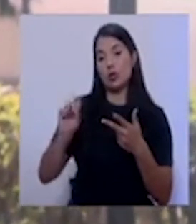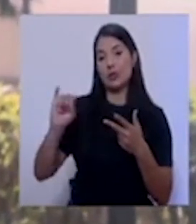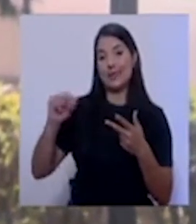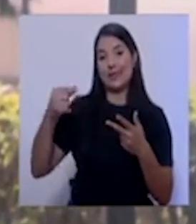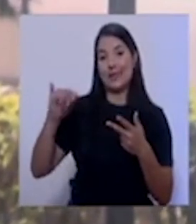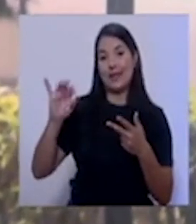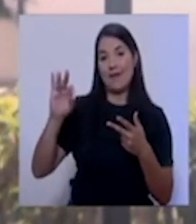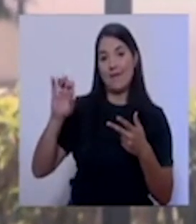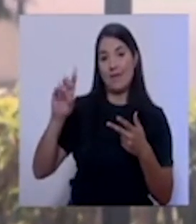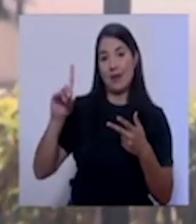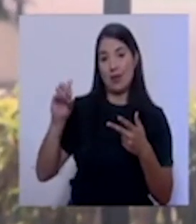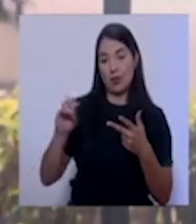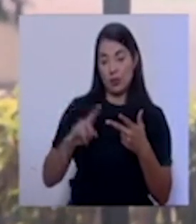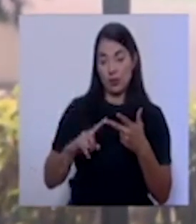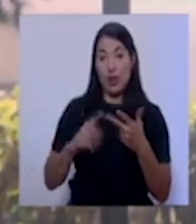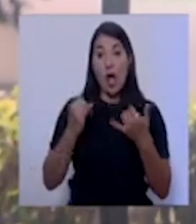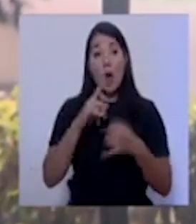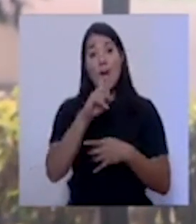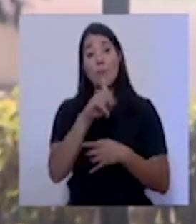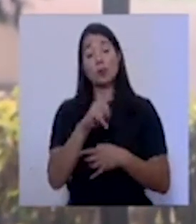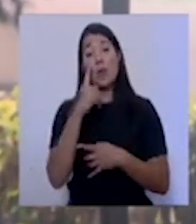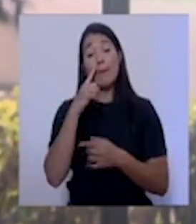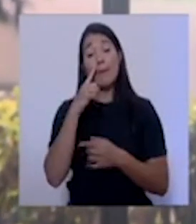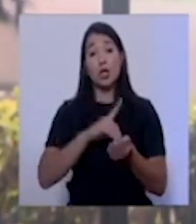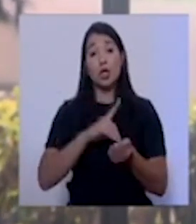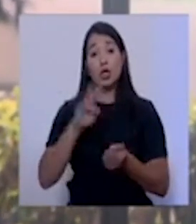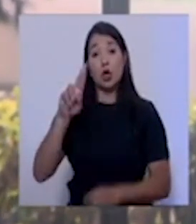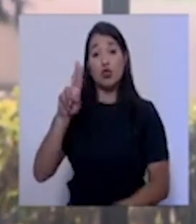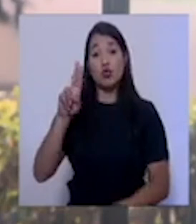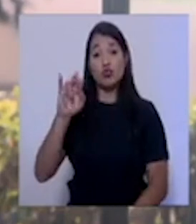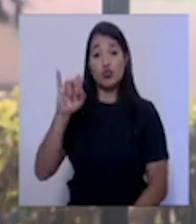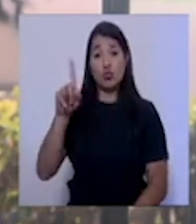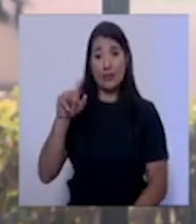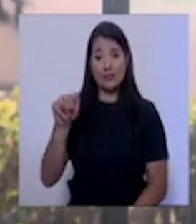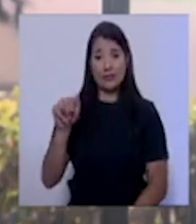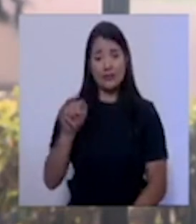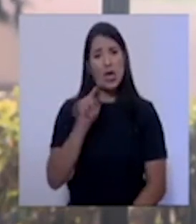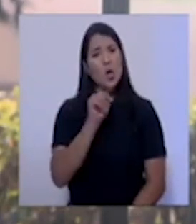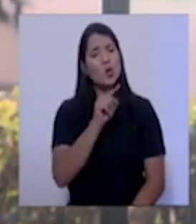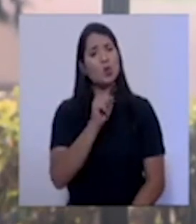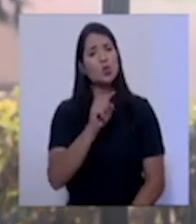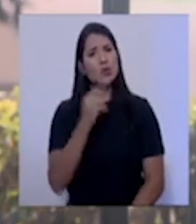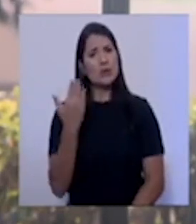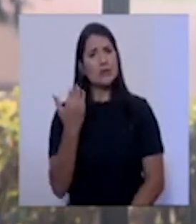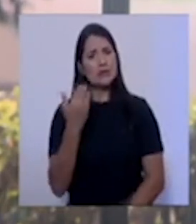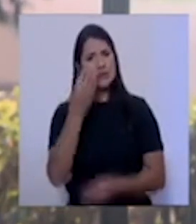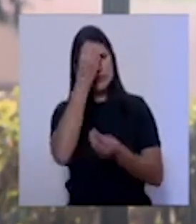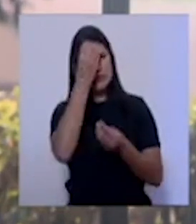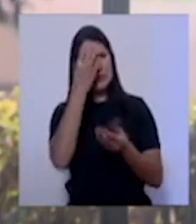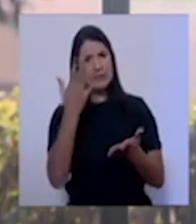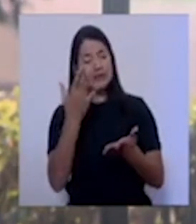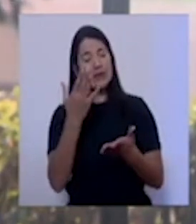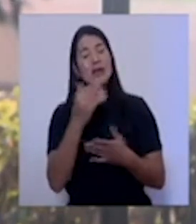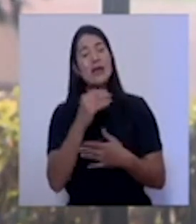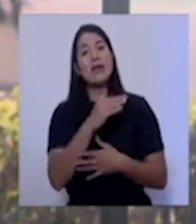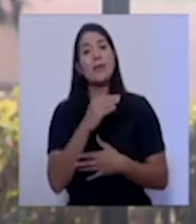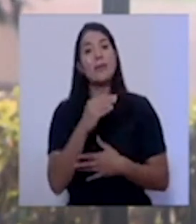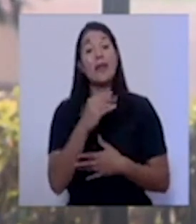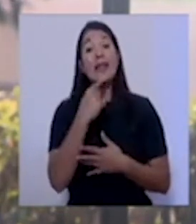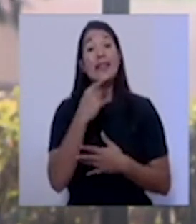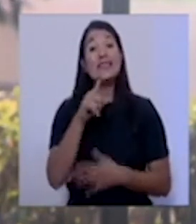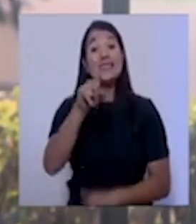Hay unas consultas para el doctor Ruiz. Usted acaba de informar y en el reporte se está informando de